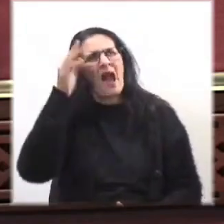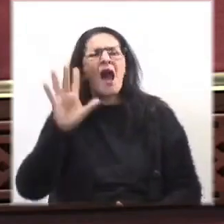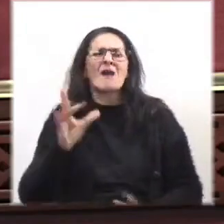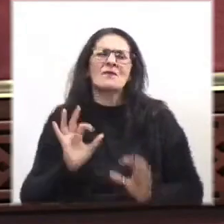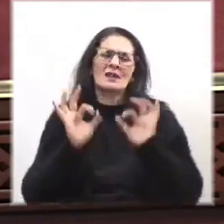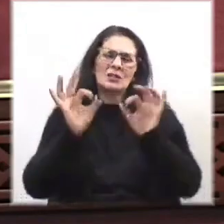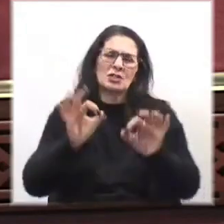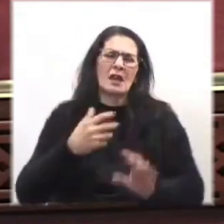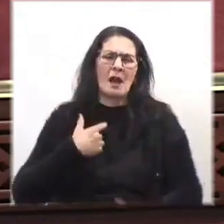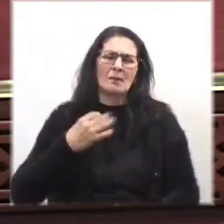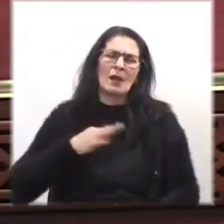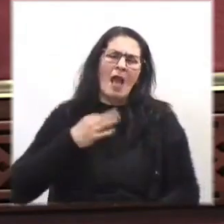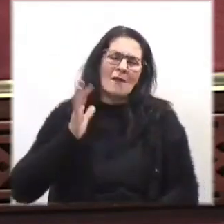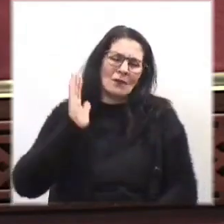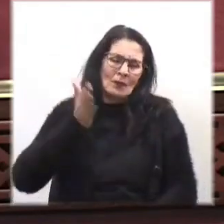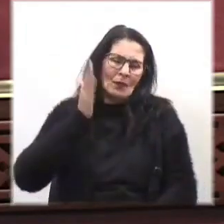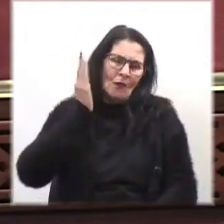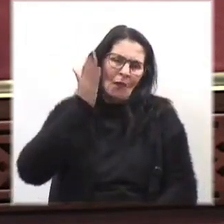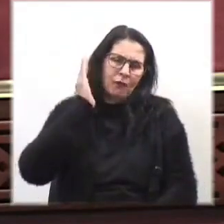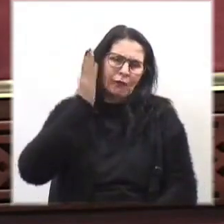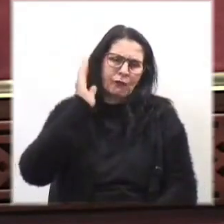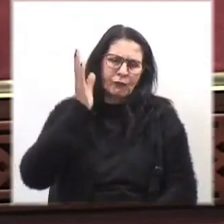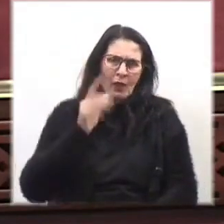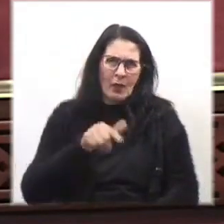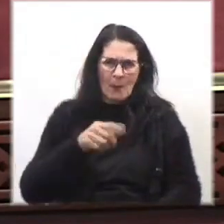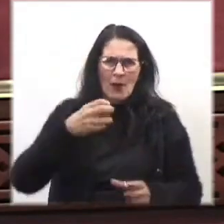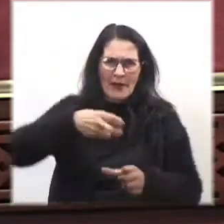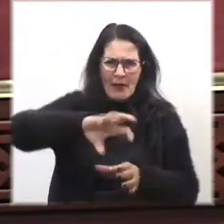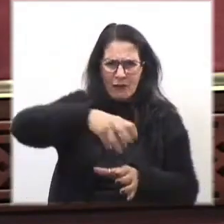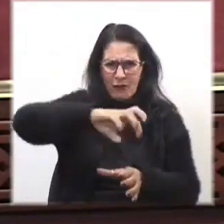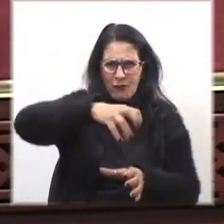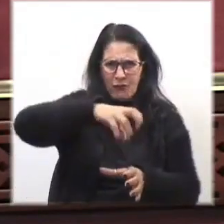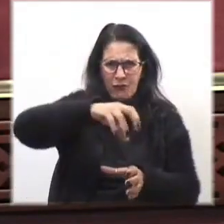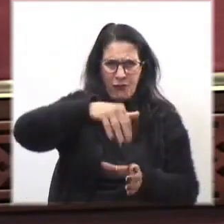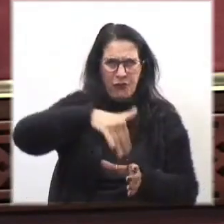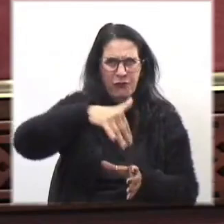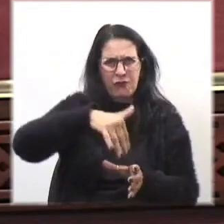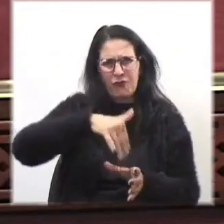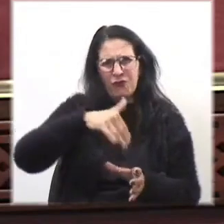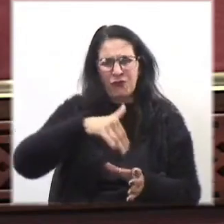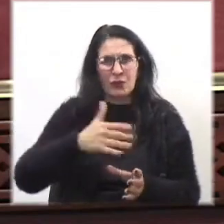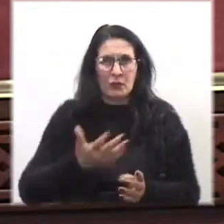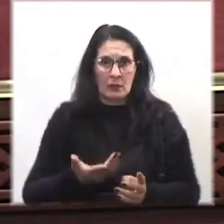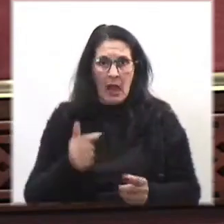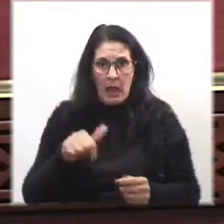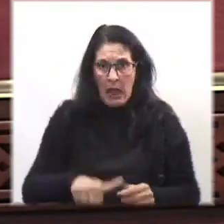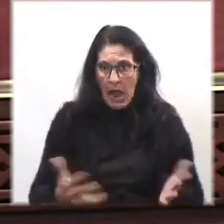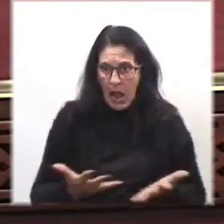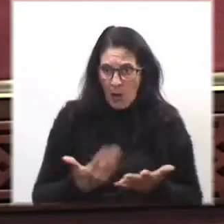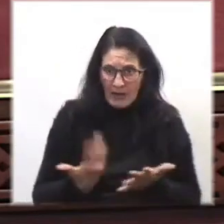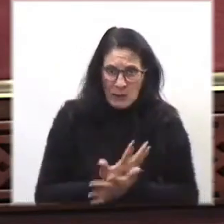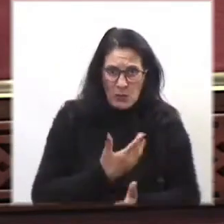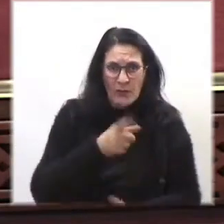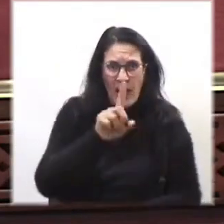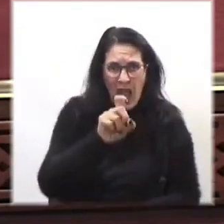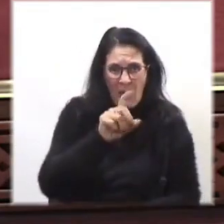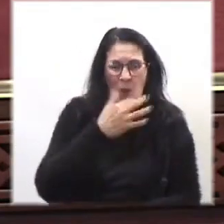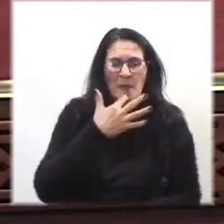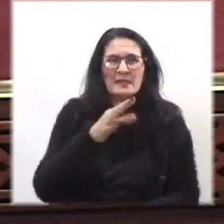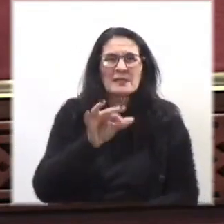durante toda nuestra vida por nuestros grifos y tendrá que sufrir agua salada